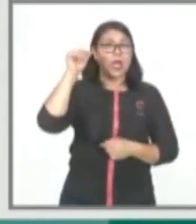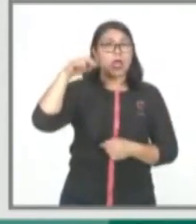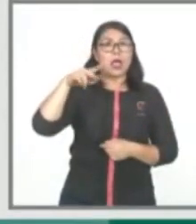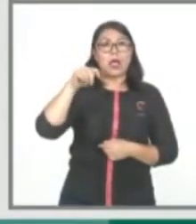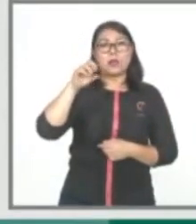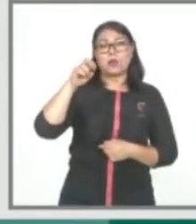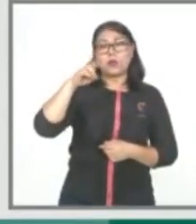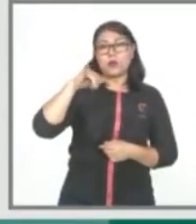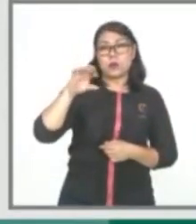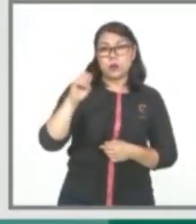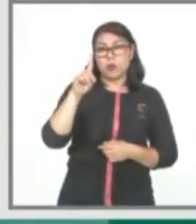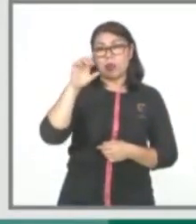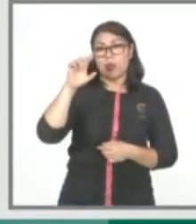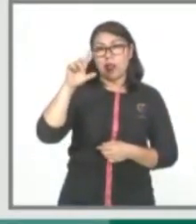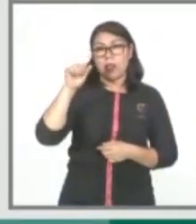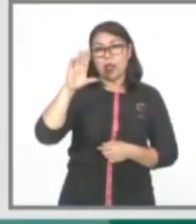con un caso y resto de municipios.